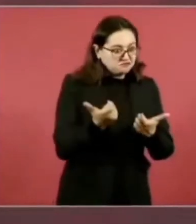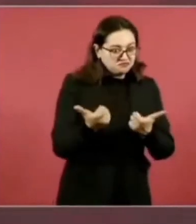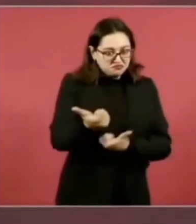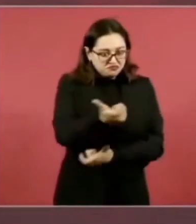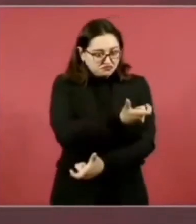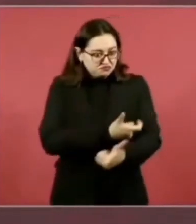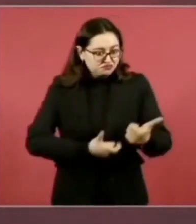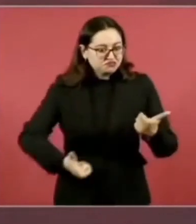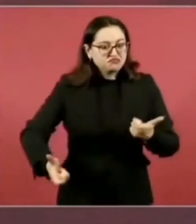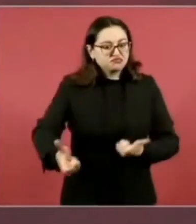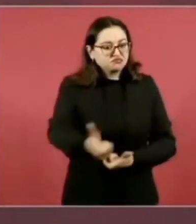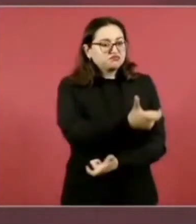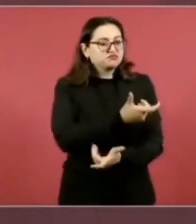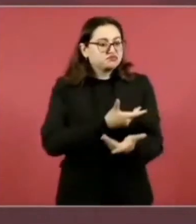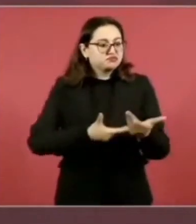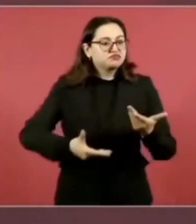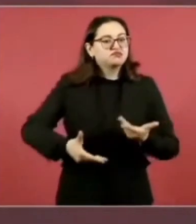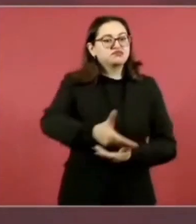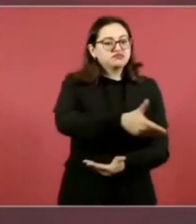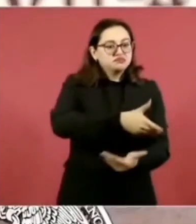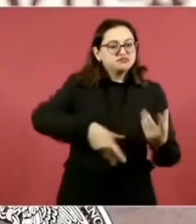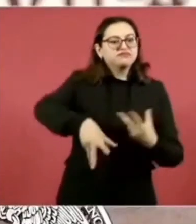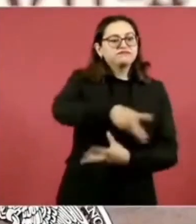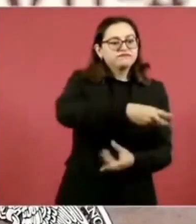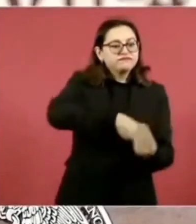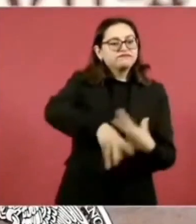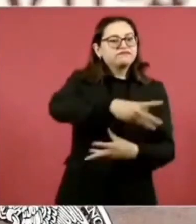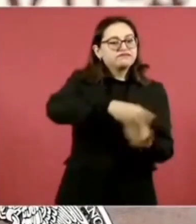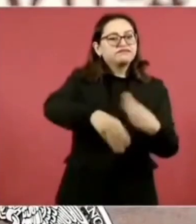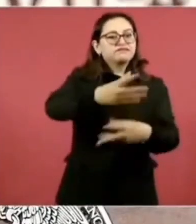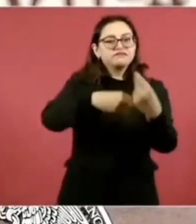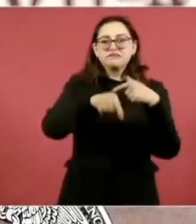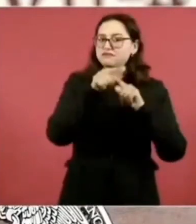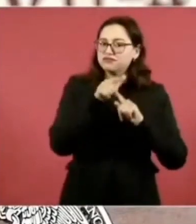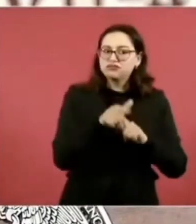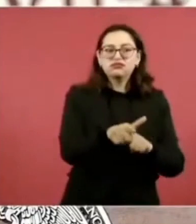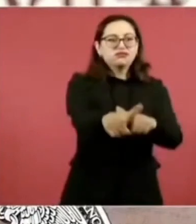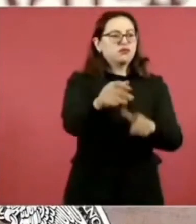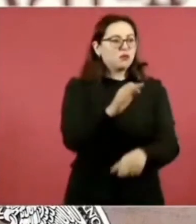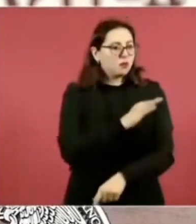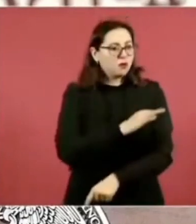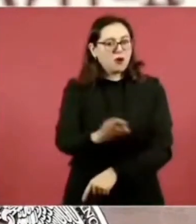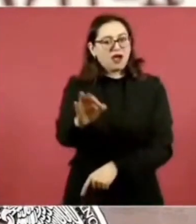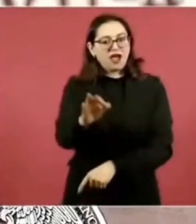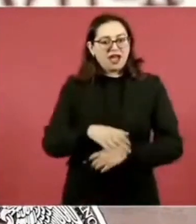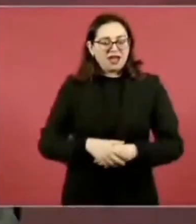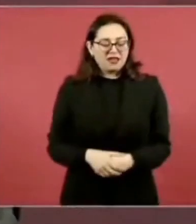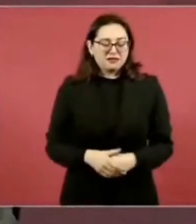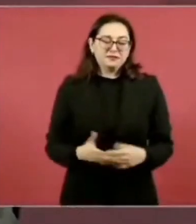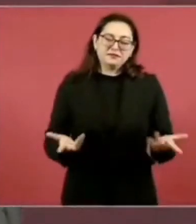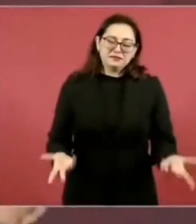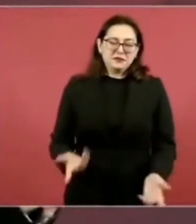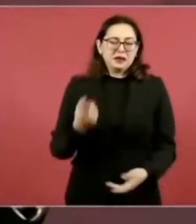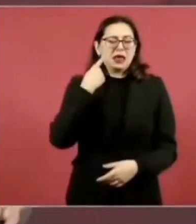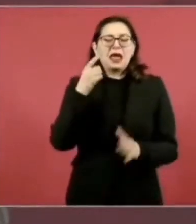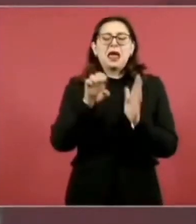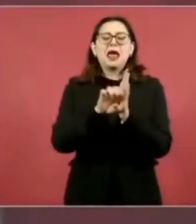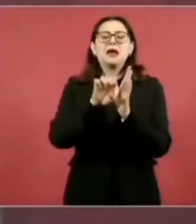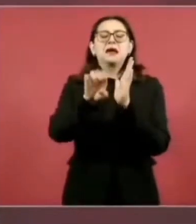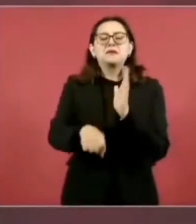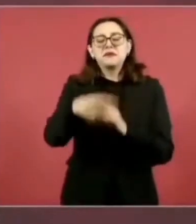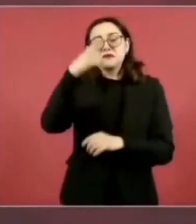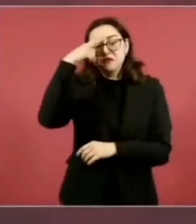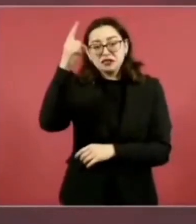vigencia y durabilidad. Pensemos muy fácil, para un comerciante pues va a vender